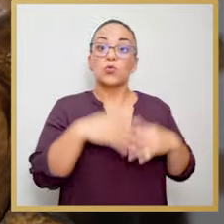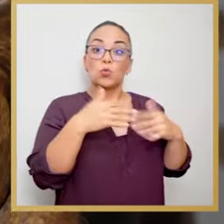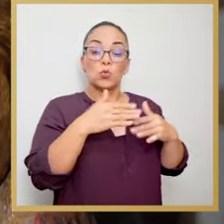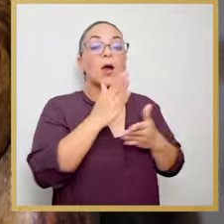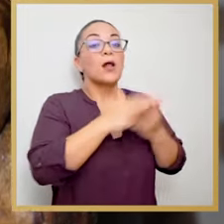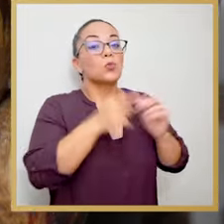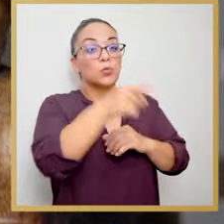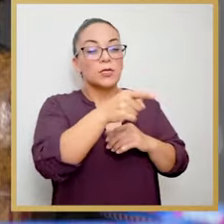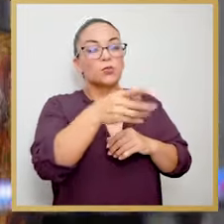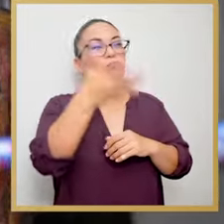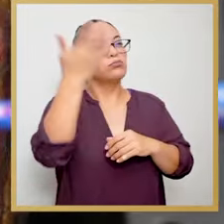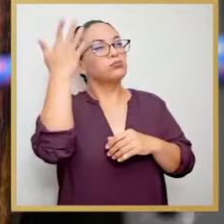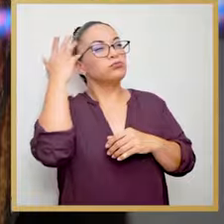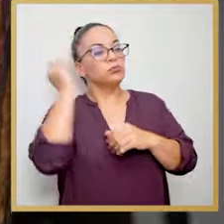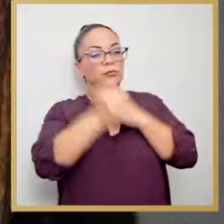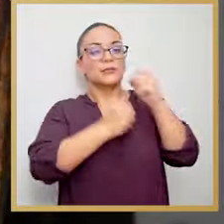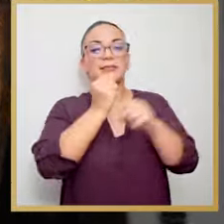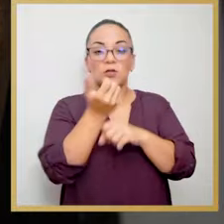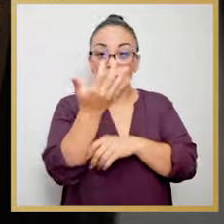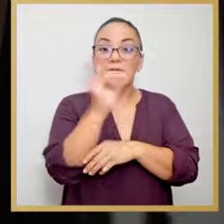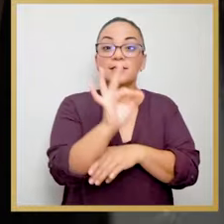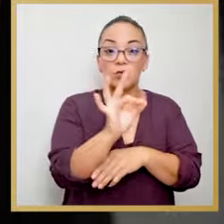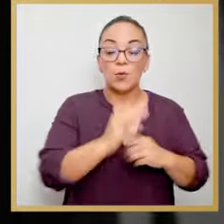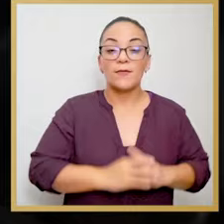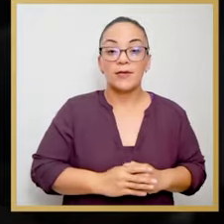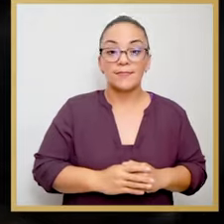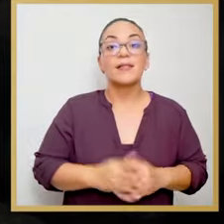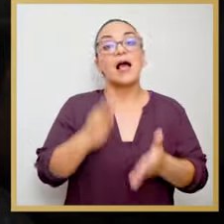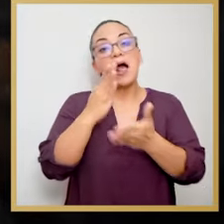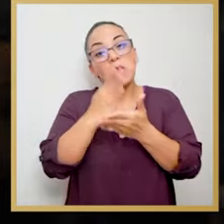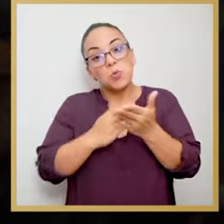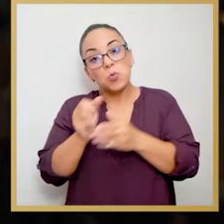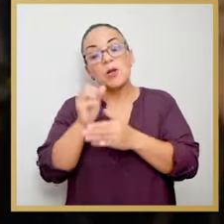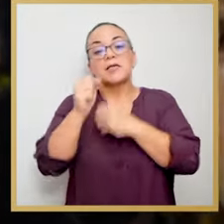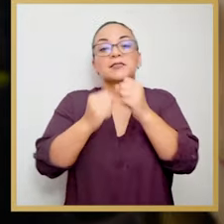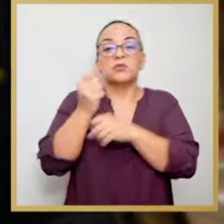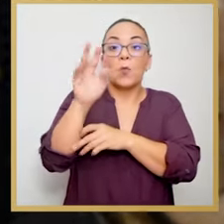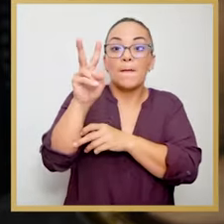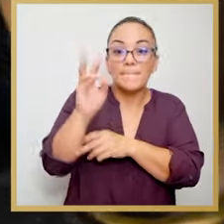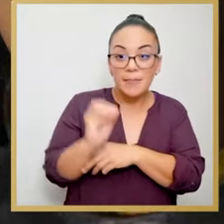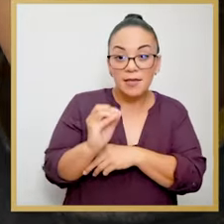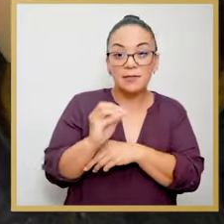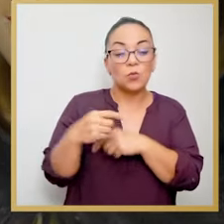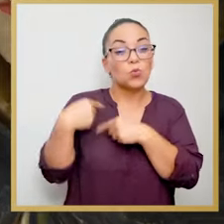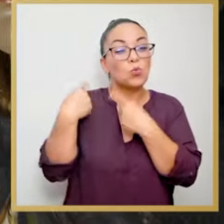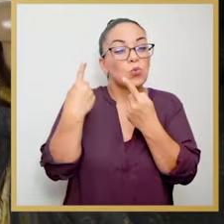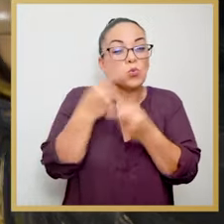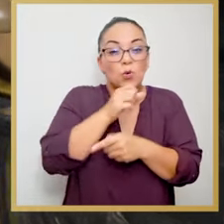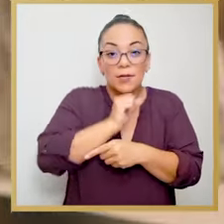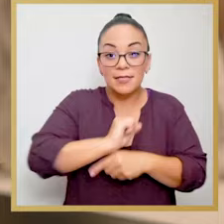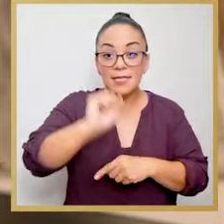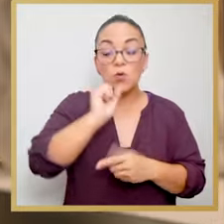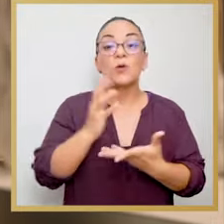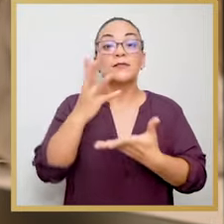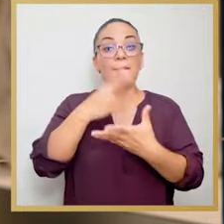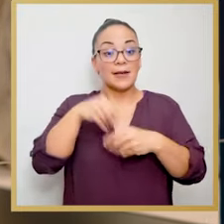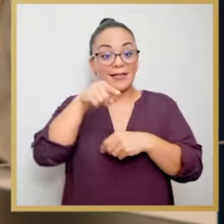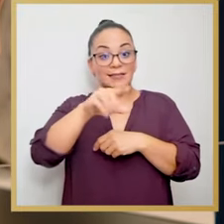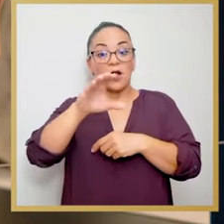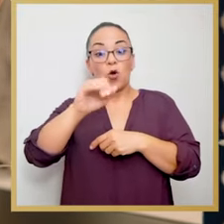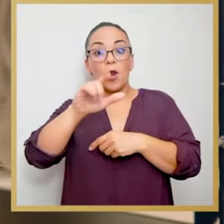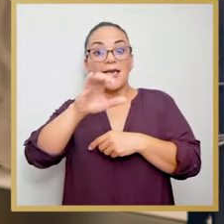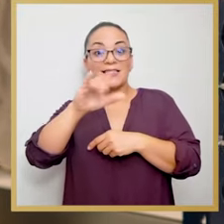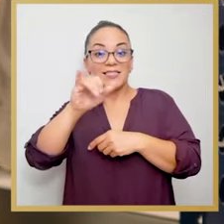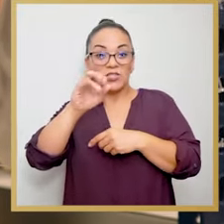Algunas de estas piezas pueden ser del siglo XIX, algunas del siglo XX. Es parte de esa colección que